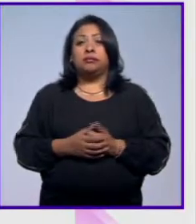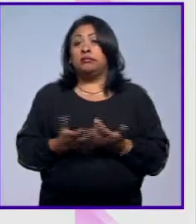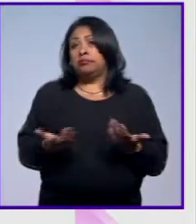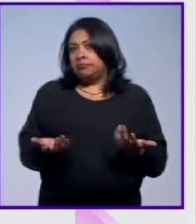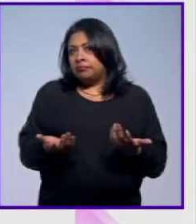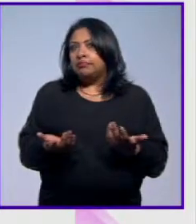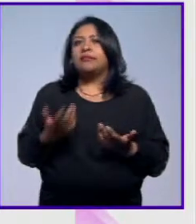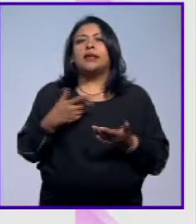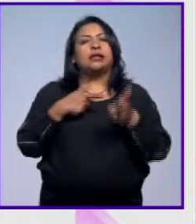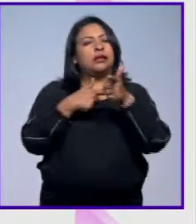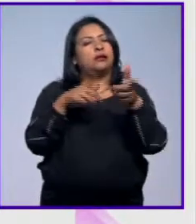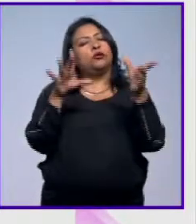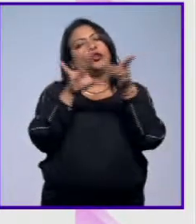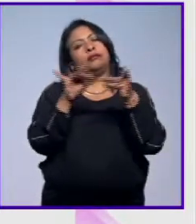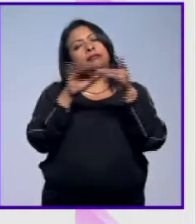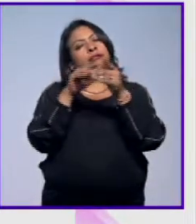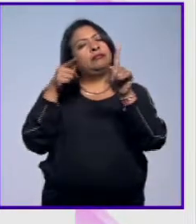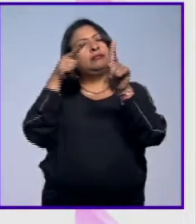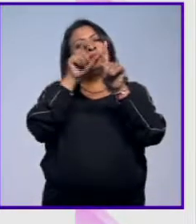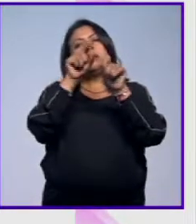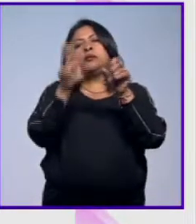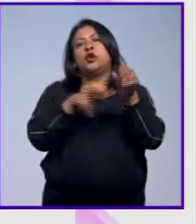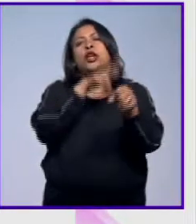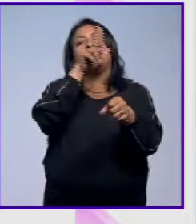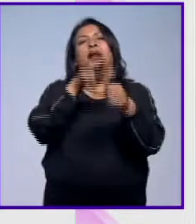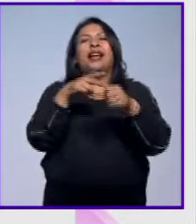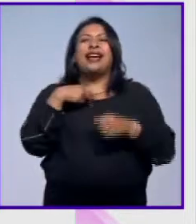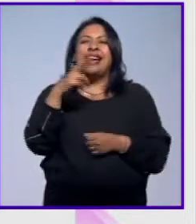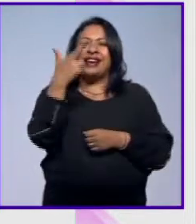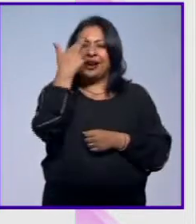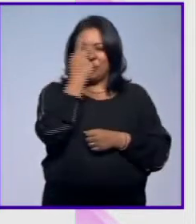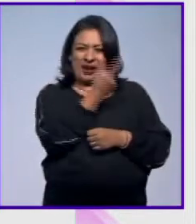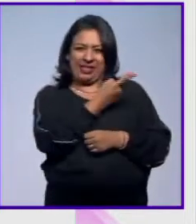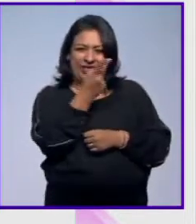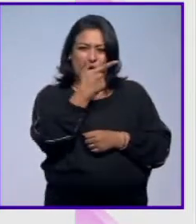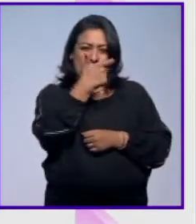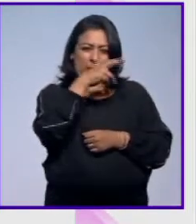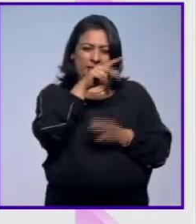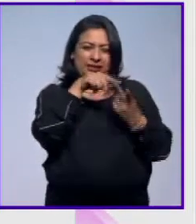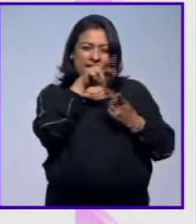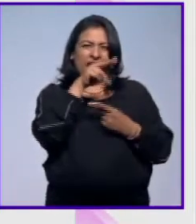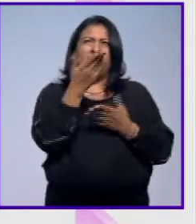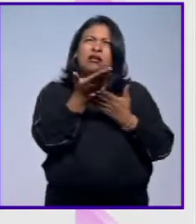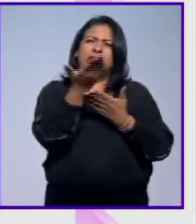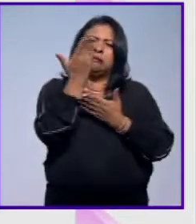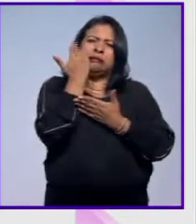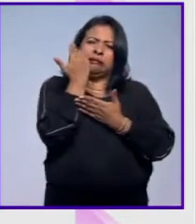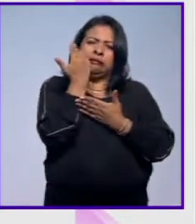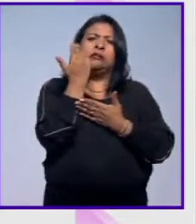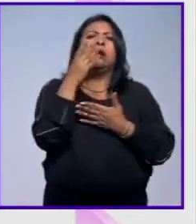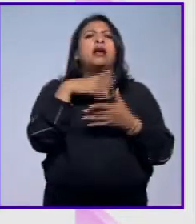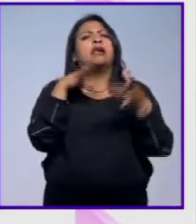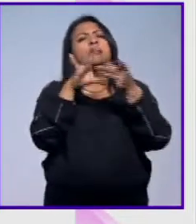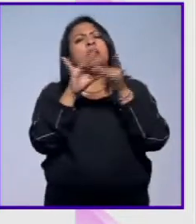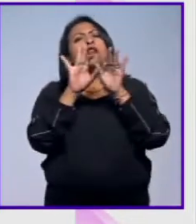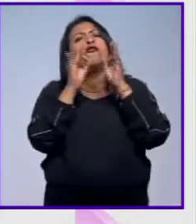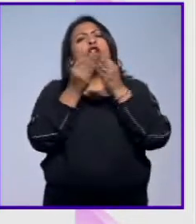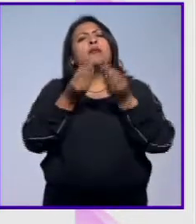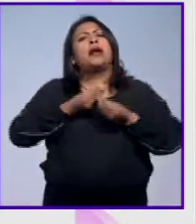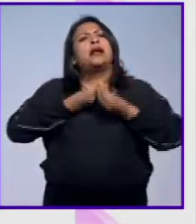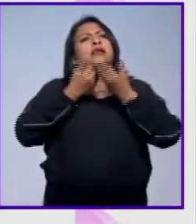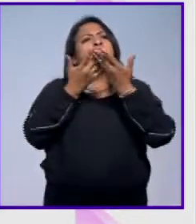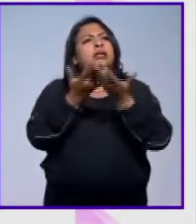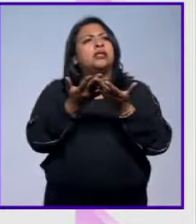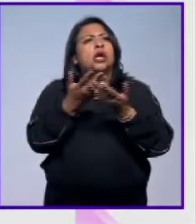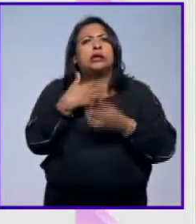Bueno, seguimos platicando de naturaleza y bueno, ¿se acuerdan, Huemansin, Rafa, que hace no mucho platicamos acerca de varias manifestaciones en torno